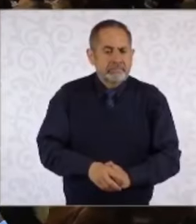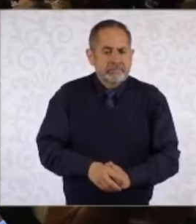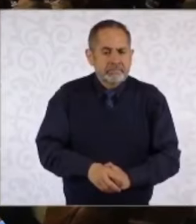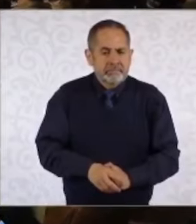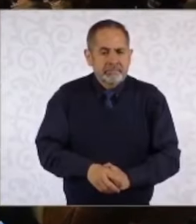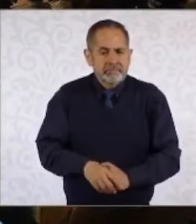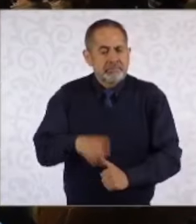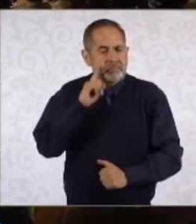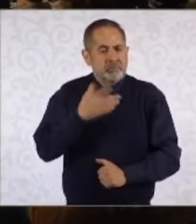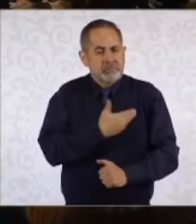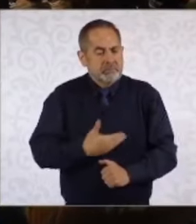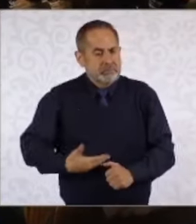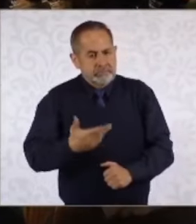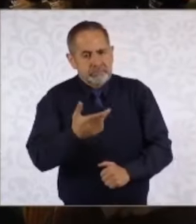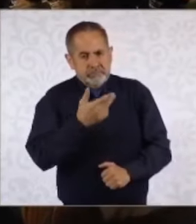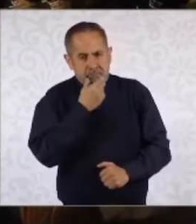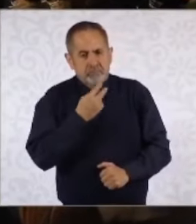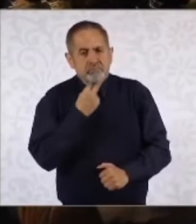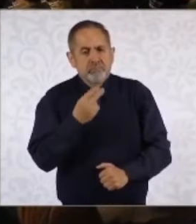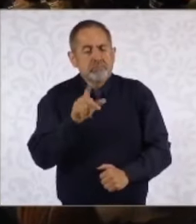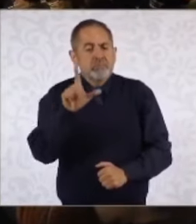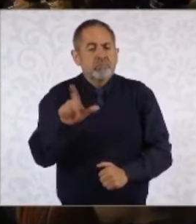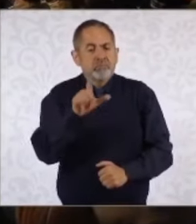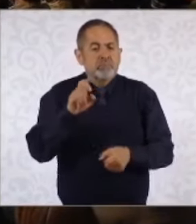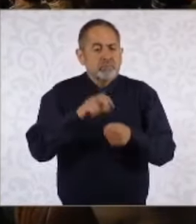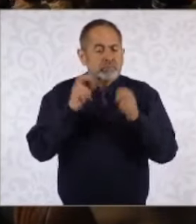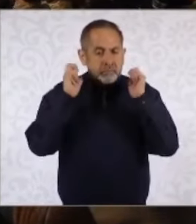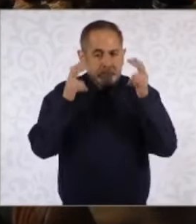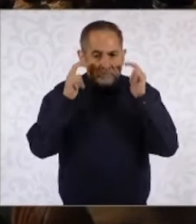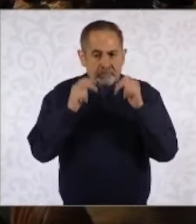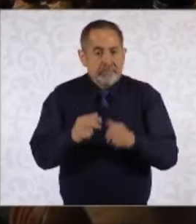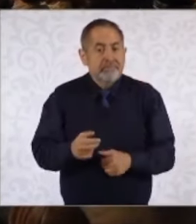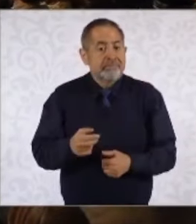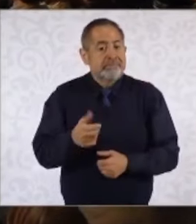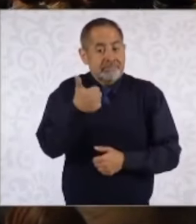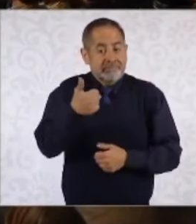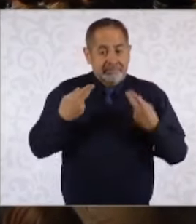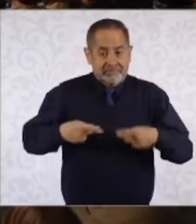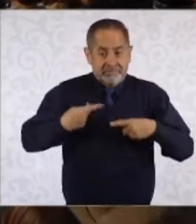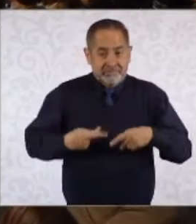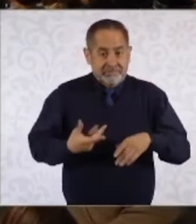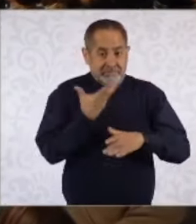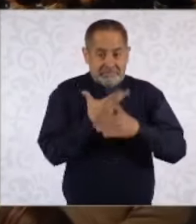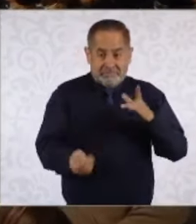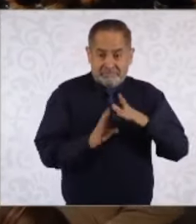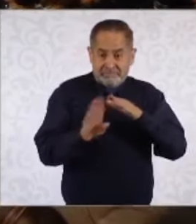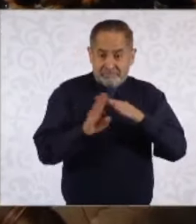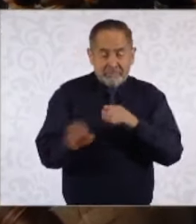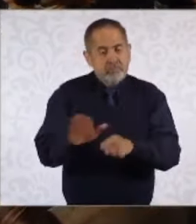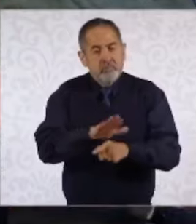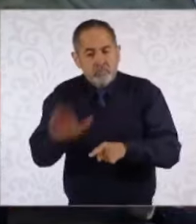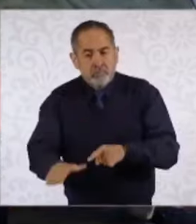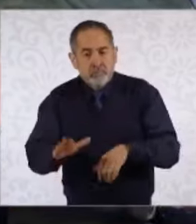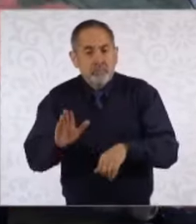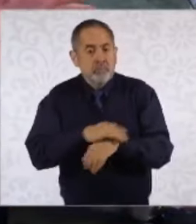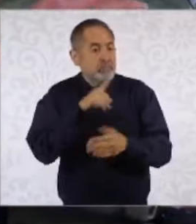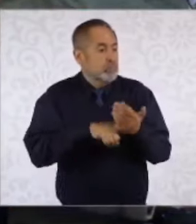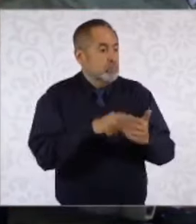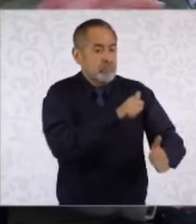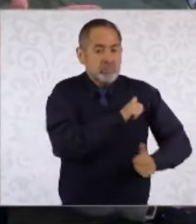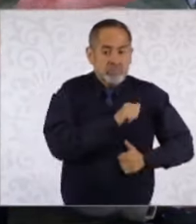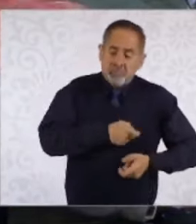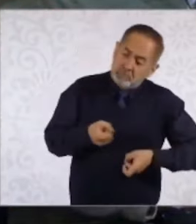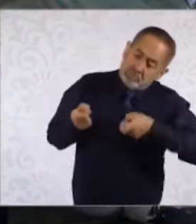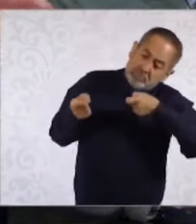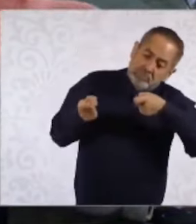Presidenta, el lunes en Chiapas murieron seis migrantes porque soldados mexicanos abrieron fuego contra